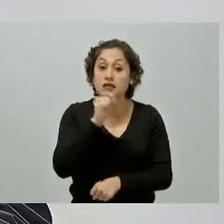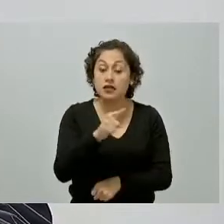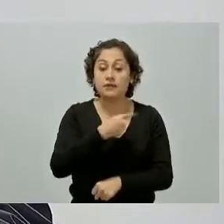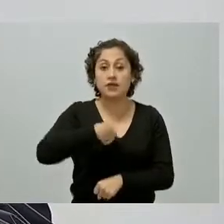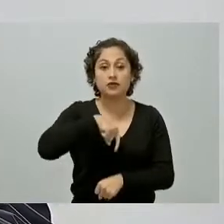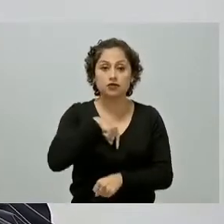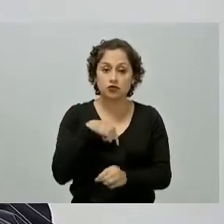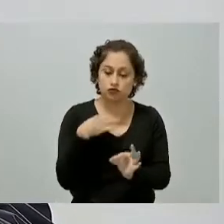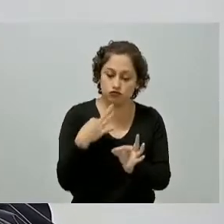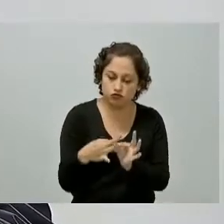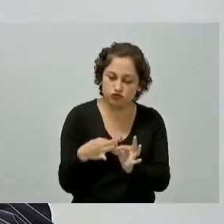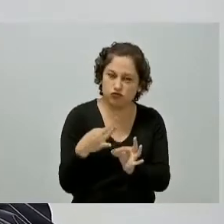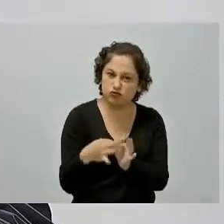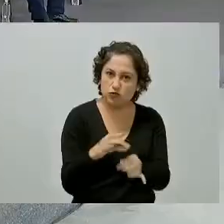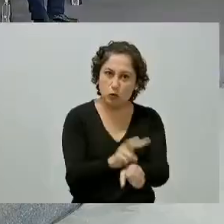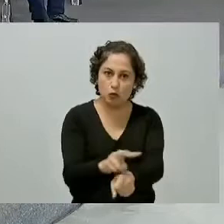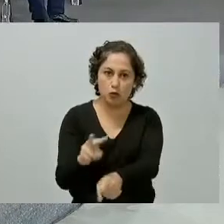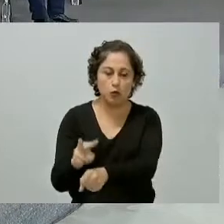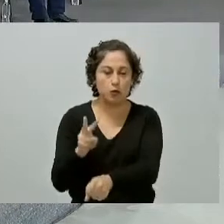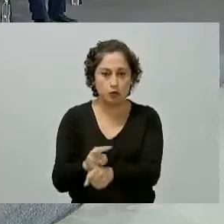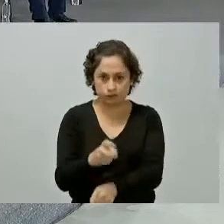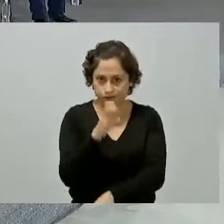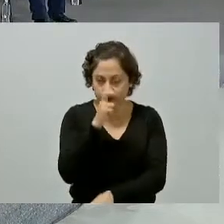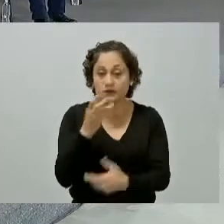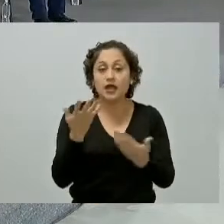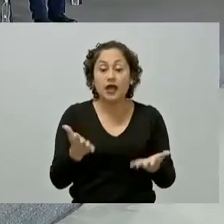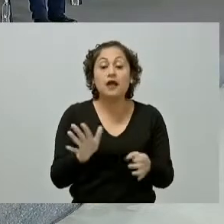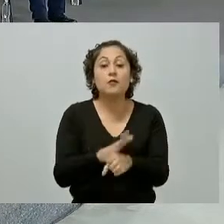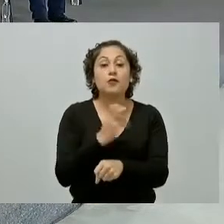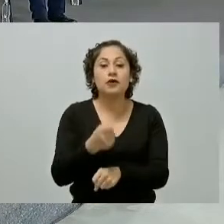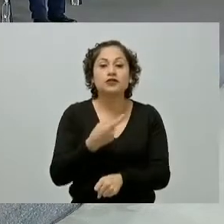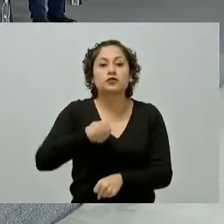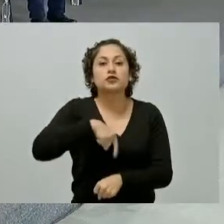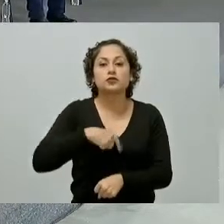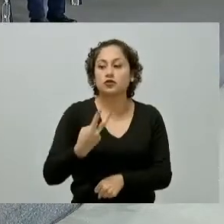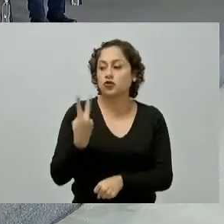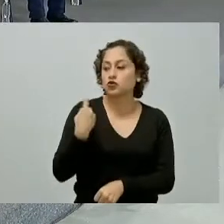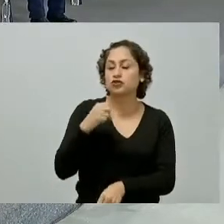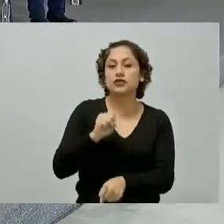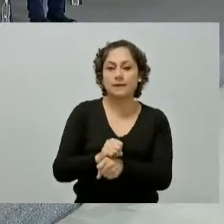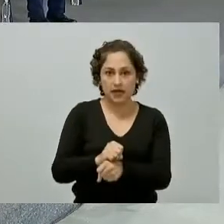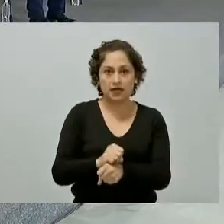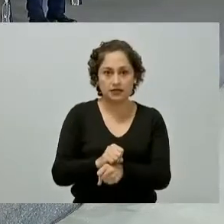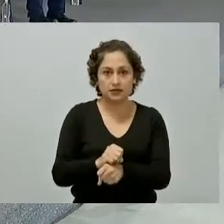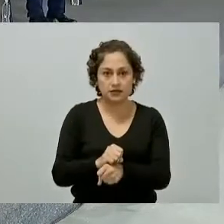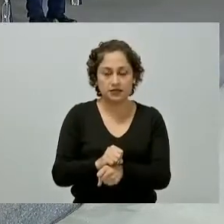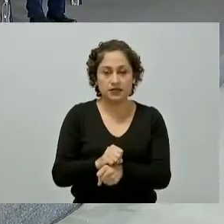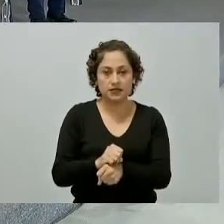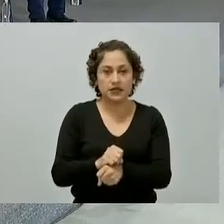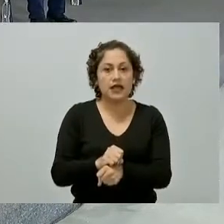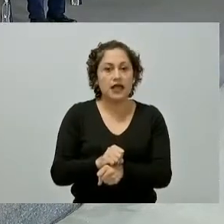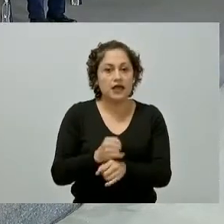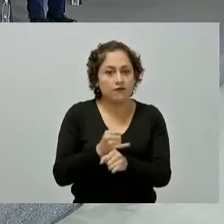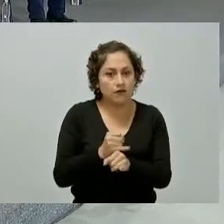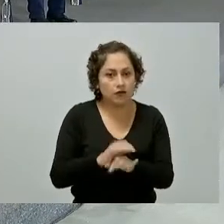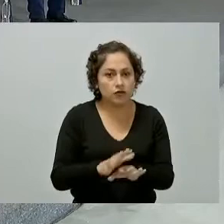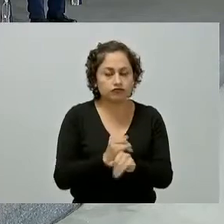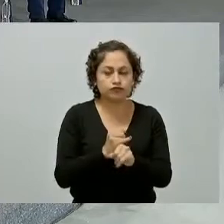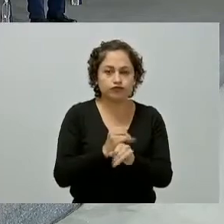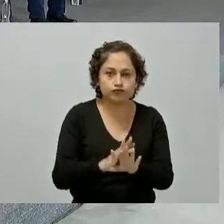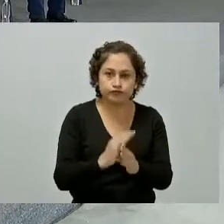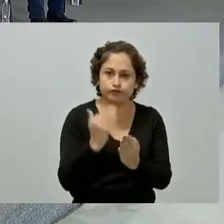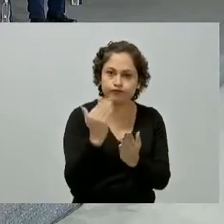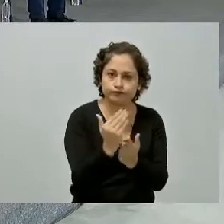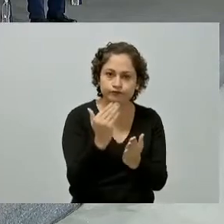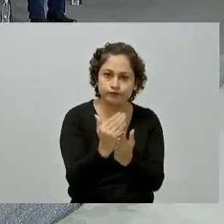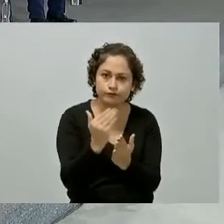cumplimiento por eso es que desde hace dos semanas todos los lunes está informándose a la ciudadanía cómo va